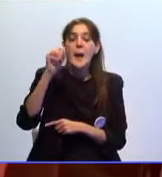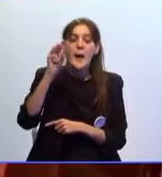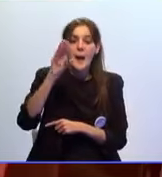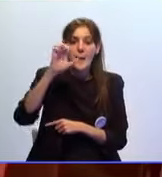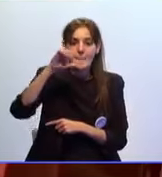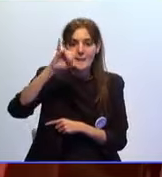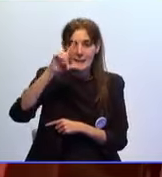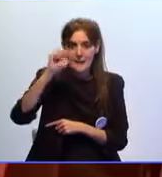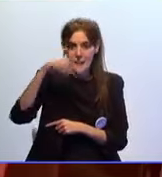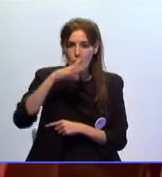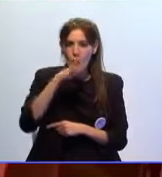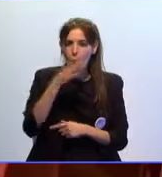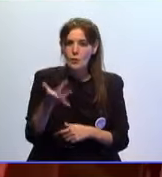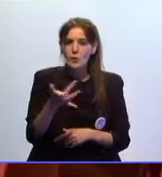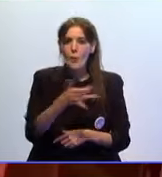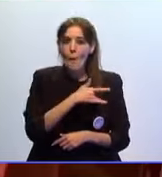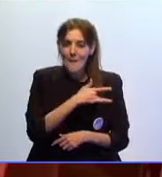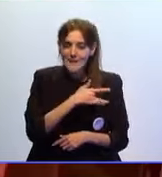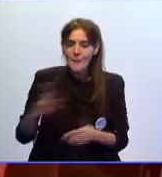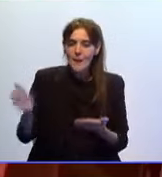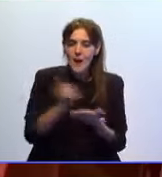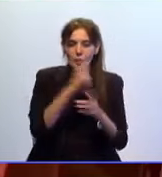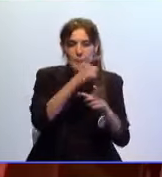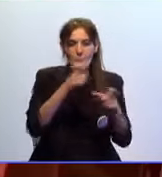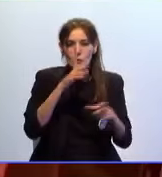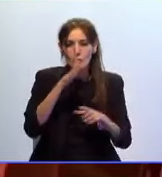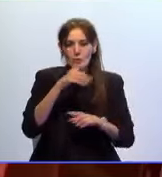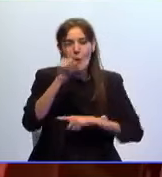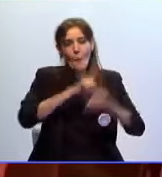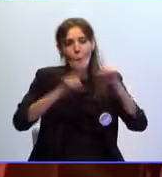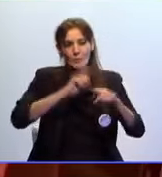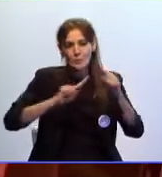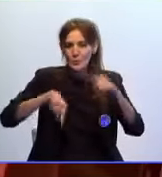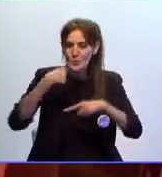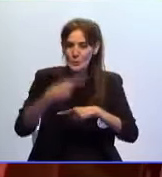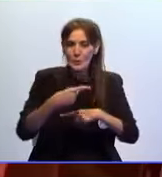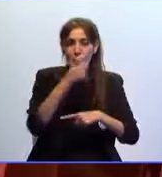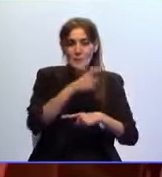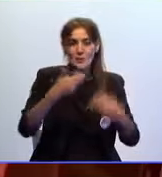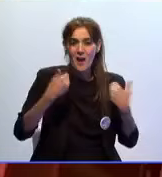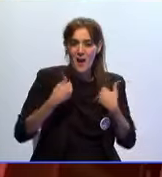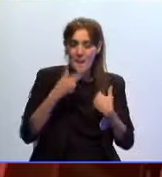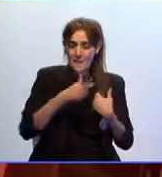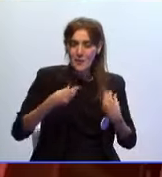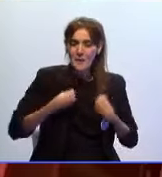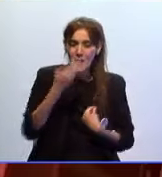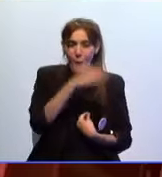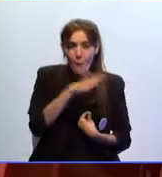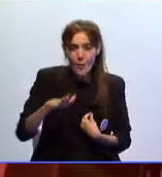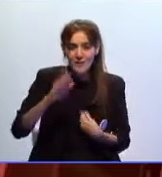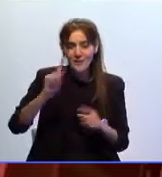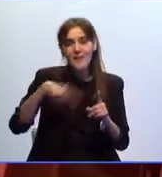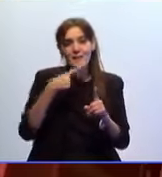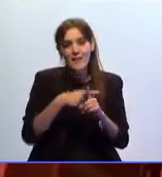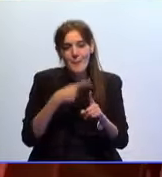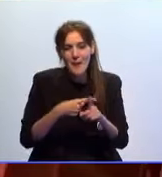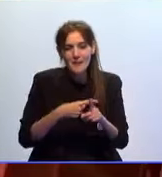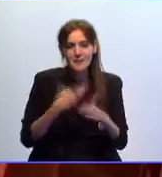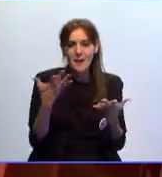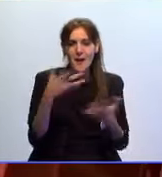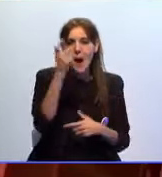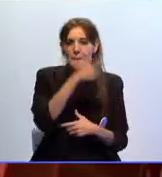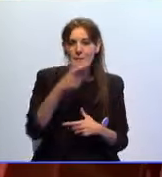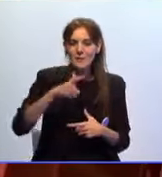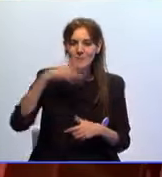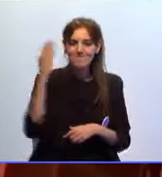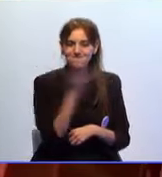para mostrar su más profundo pesar por las trágicas consecuencias tanto de vidas humanas y, como no, también en los